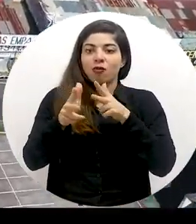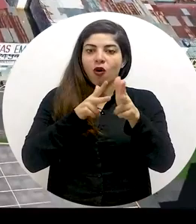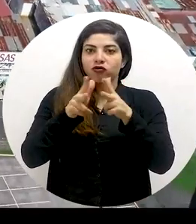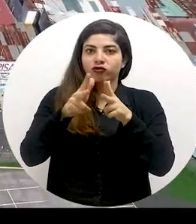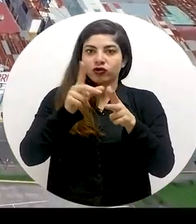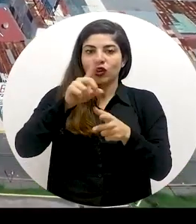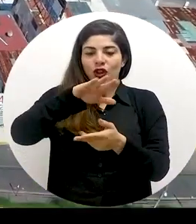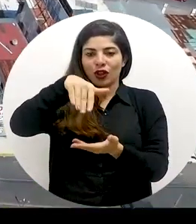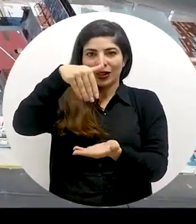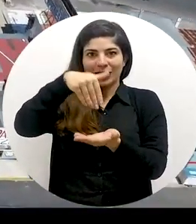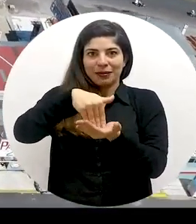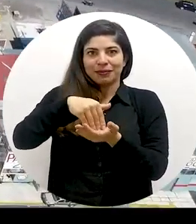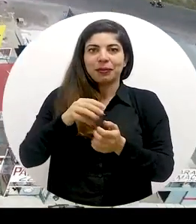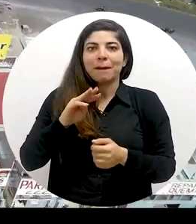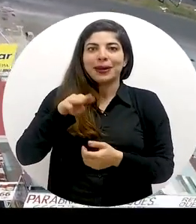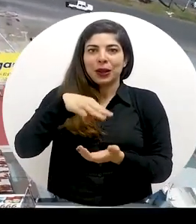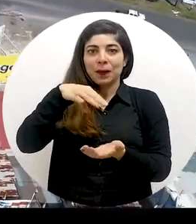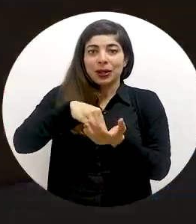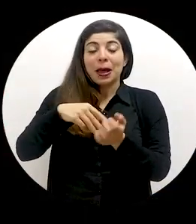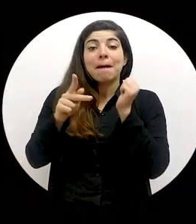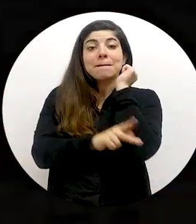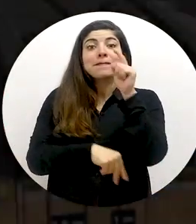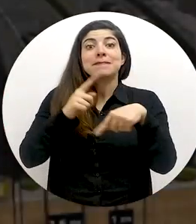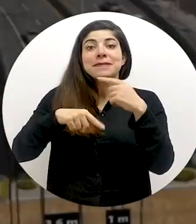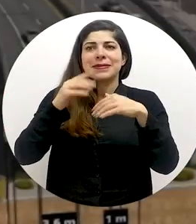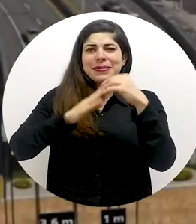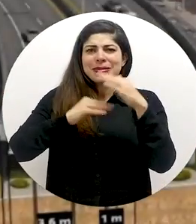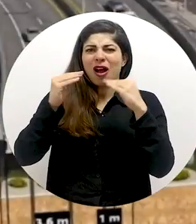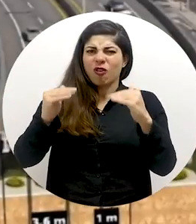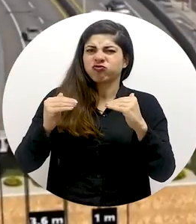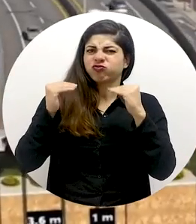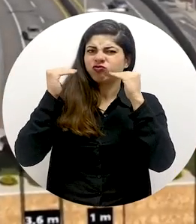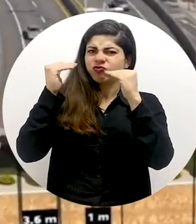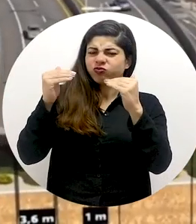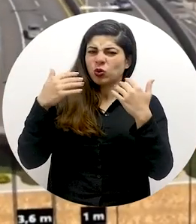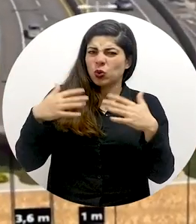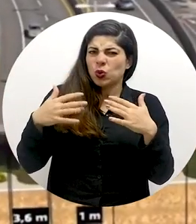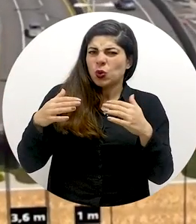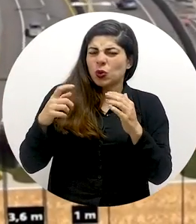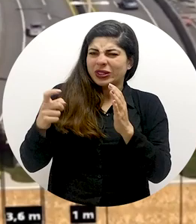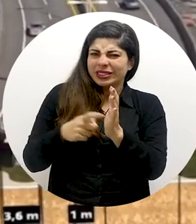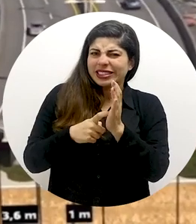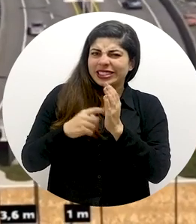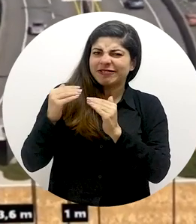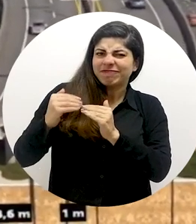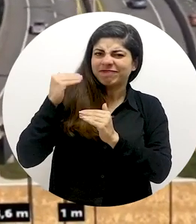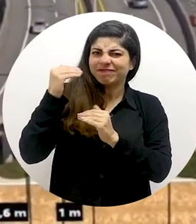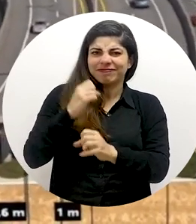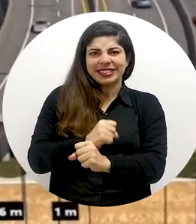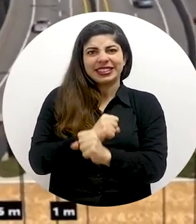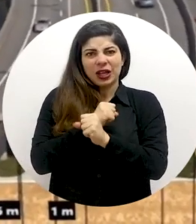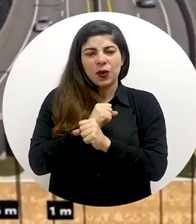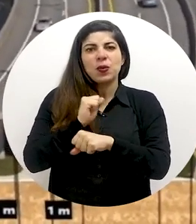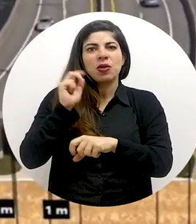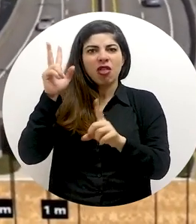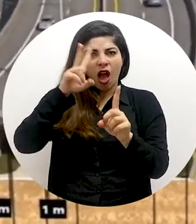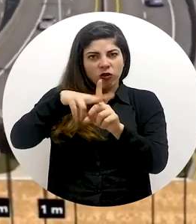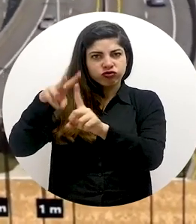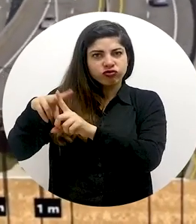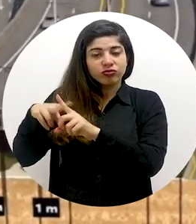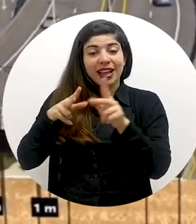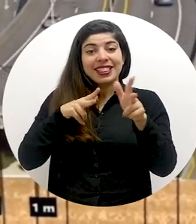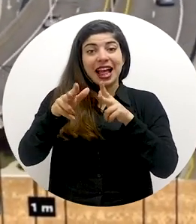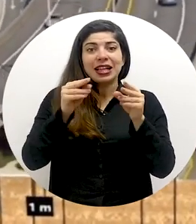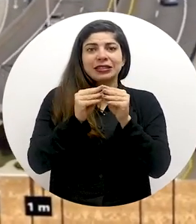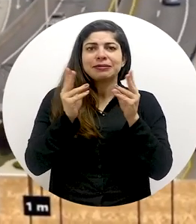agilizará el tránsito en el casco metropolitano. Nuestro país contará con una obra de gran calidad, con los más altos estándares de